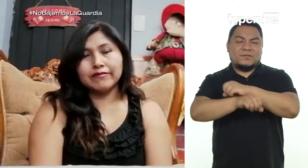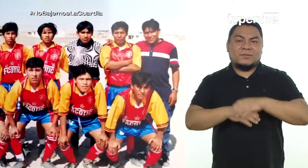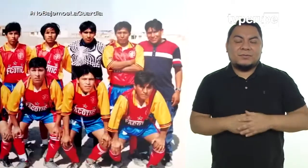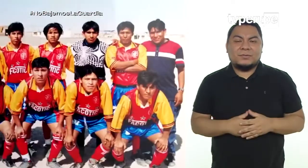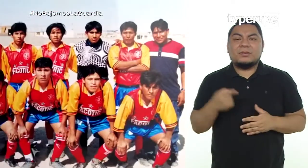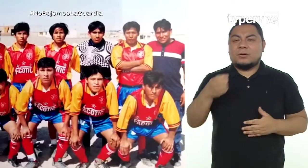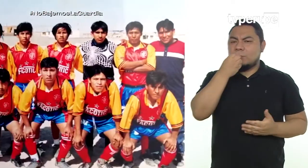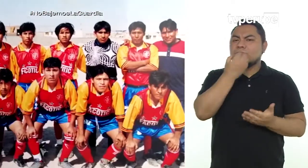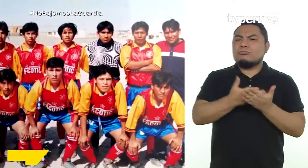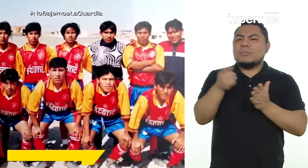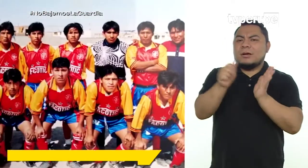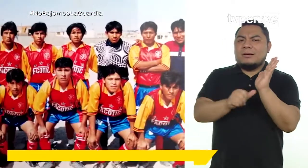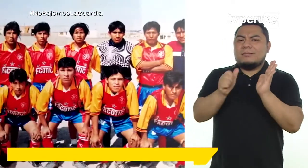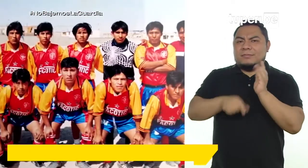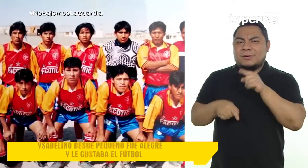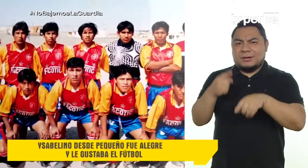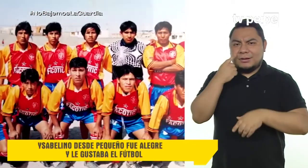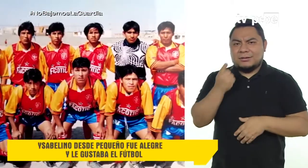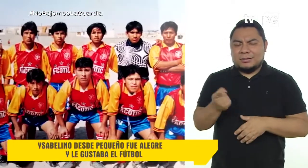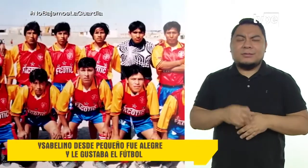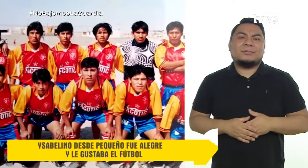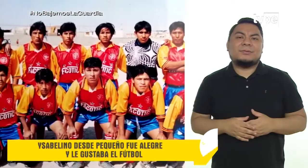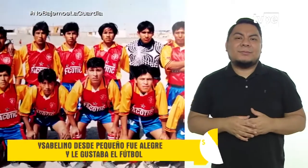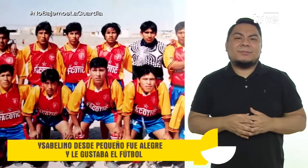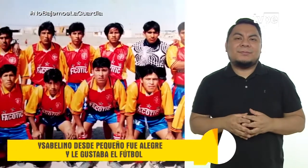fútbol. Era buen hermano.